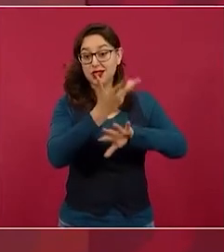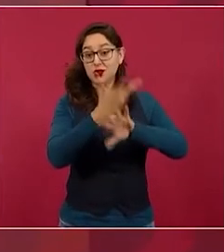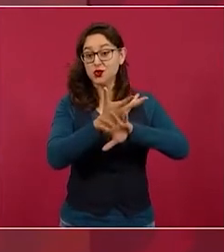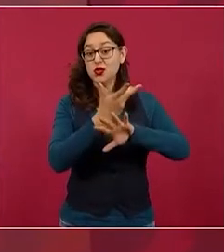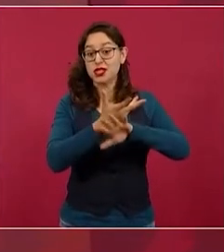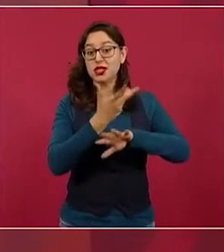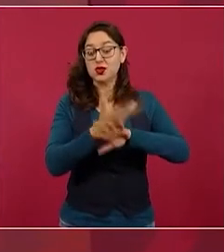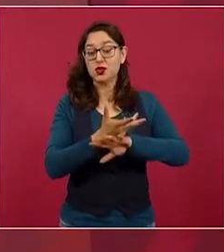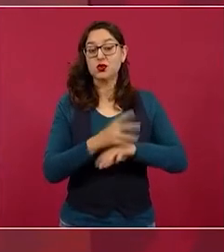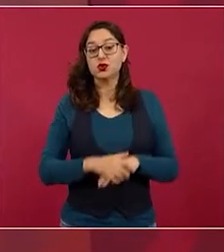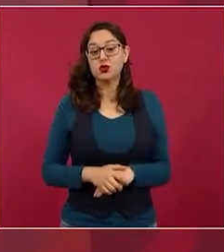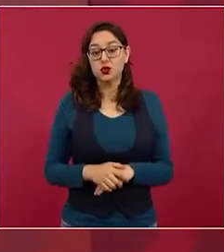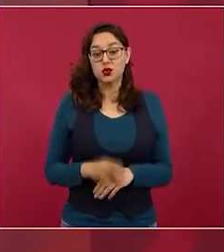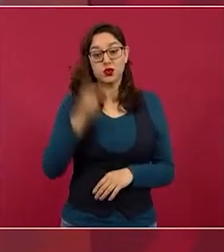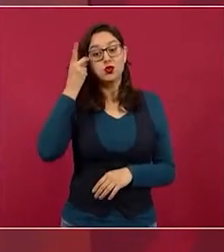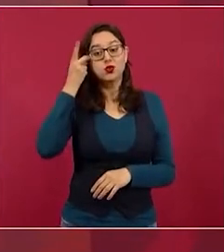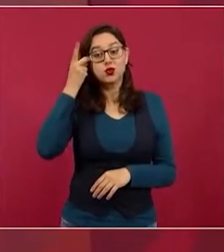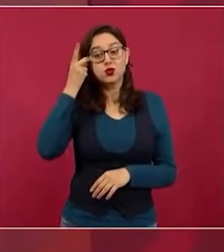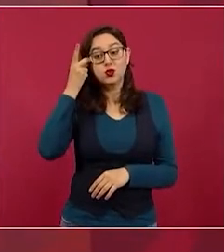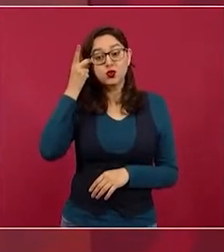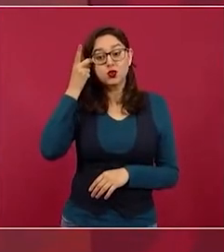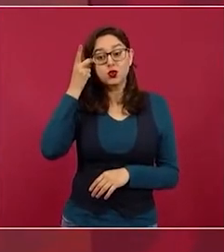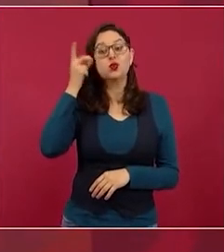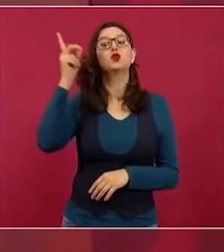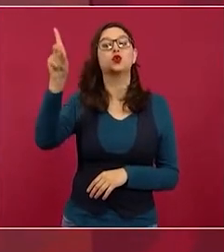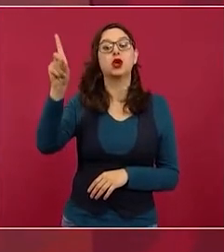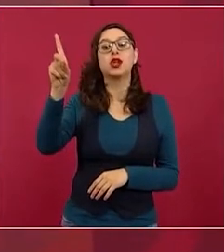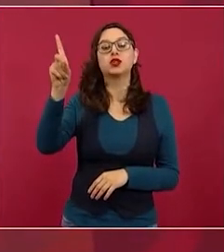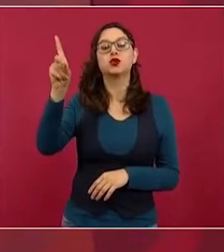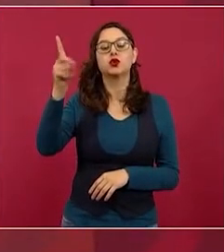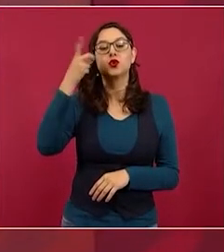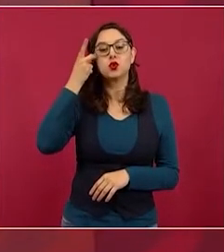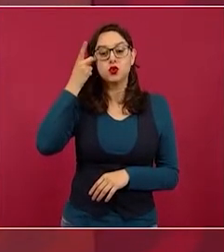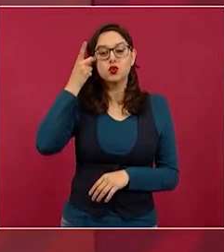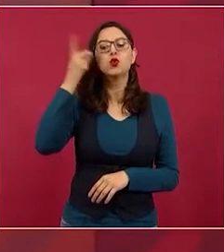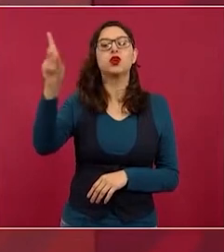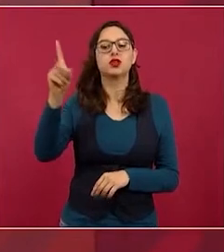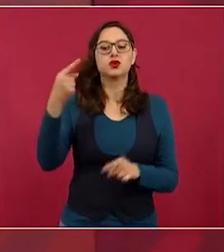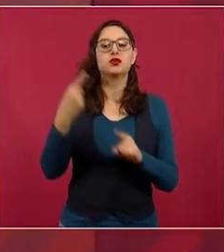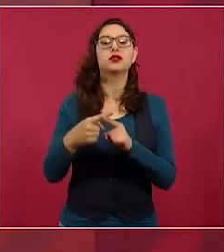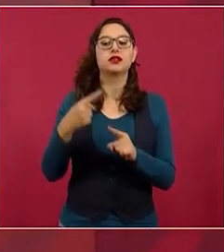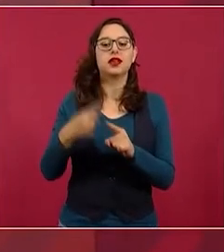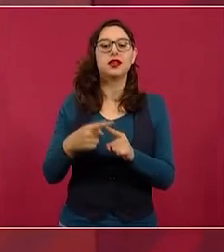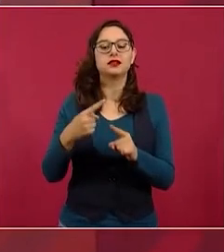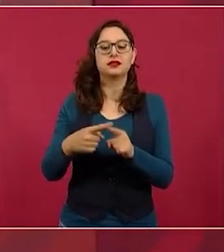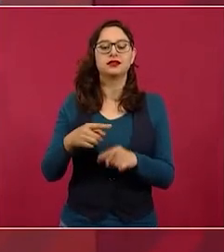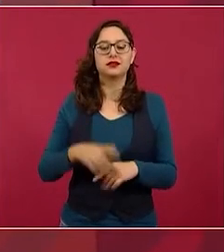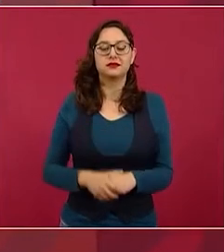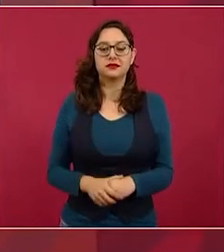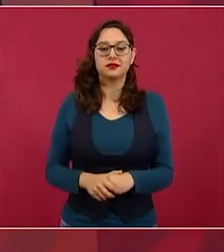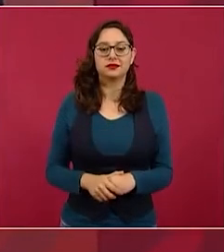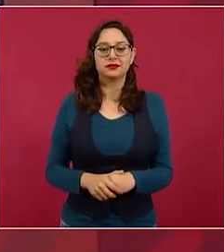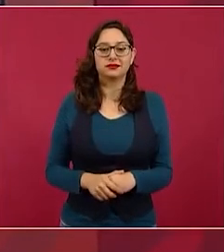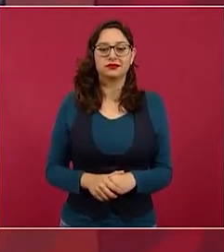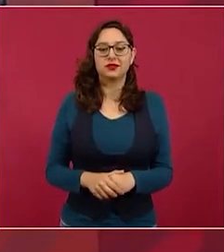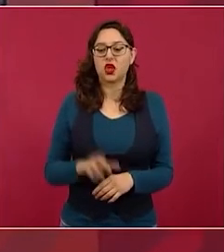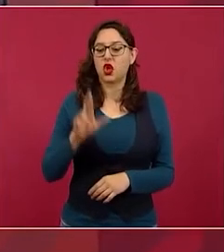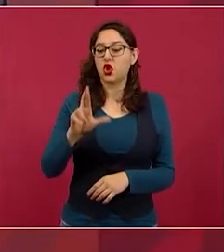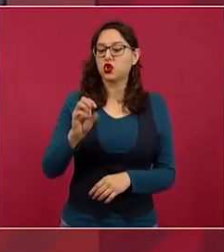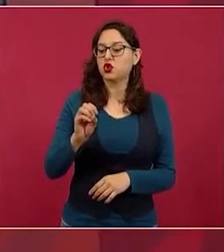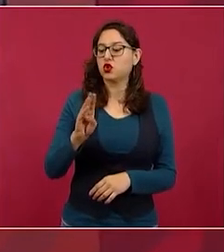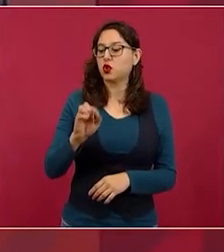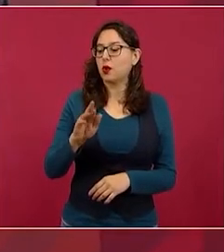y que los dueños de Latinos pues son familiares de Roberto